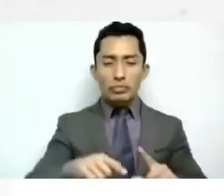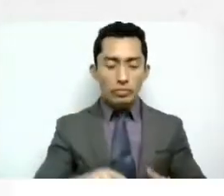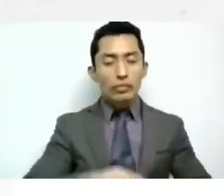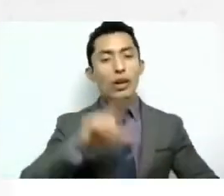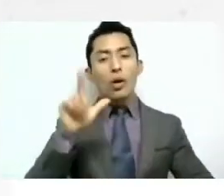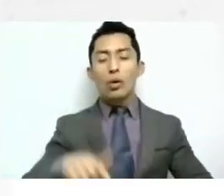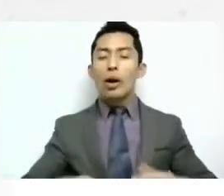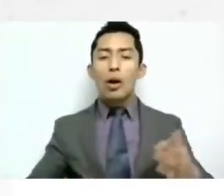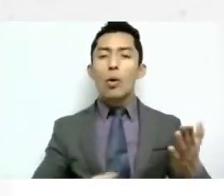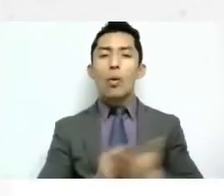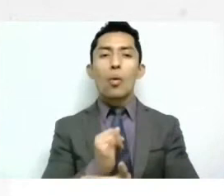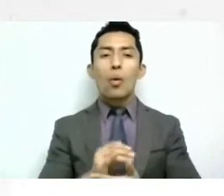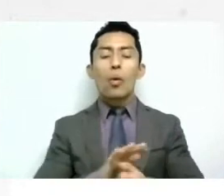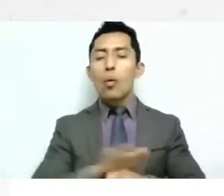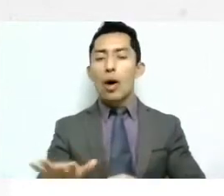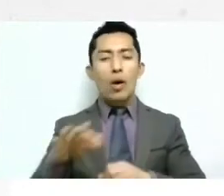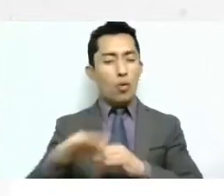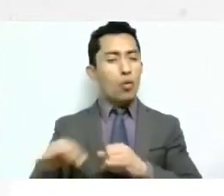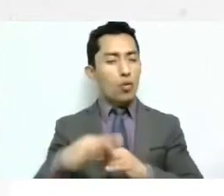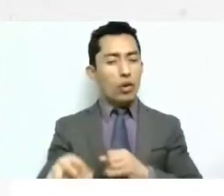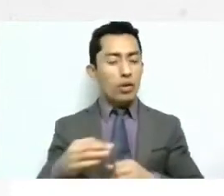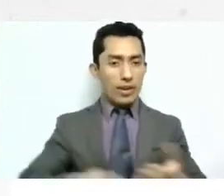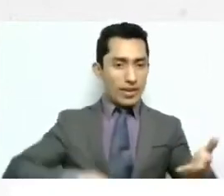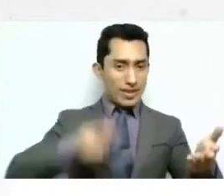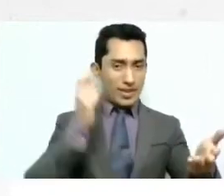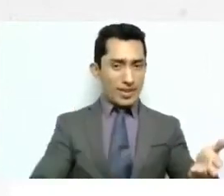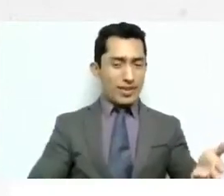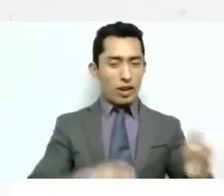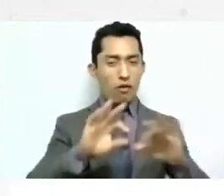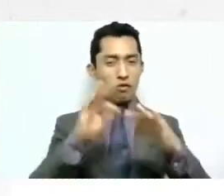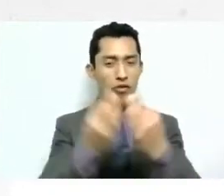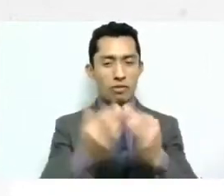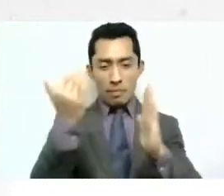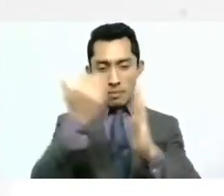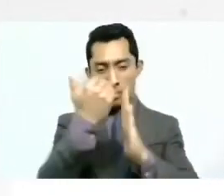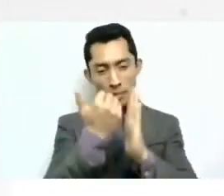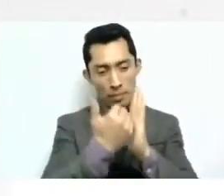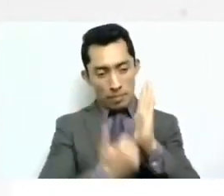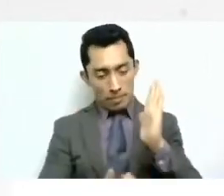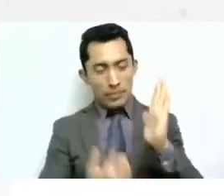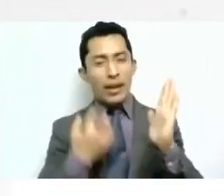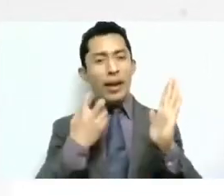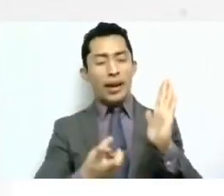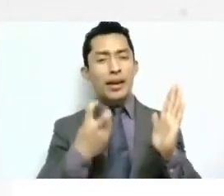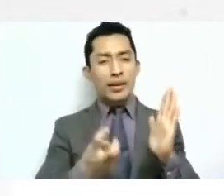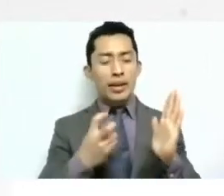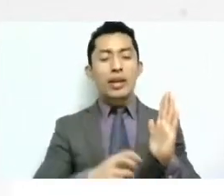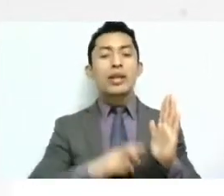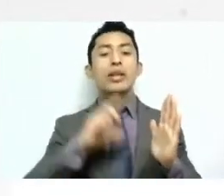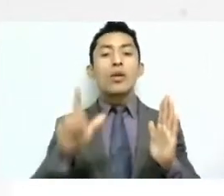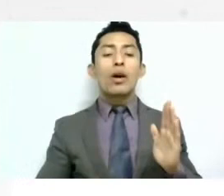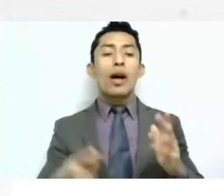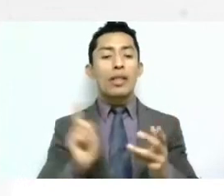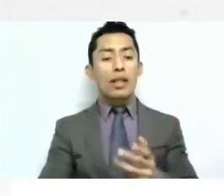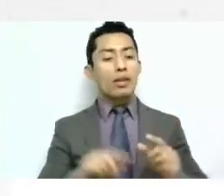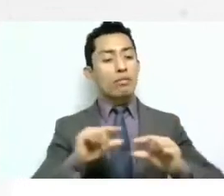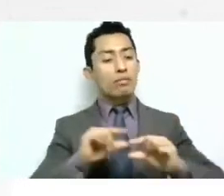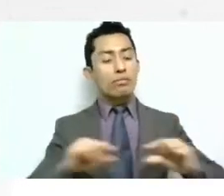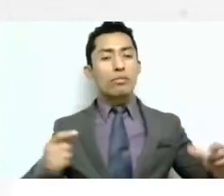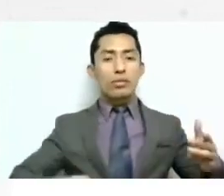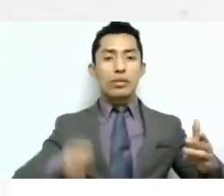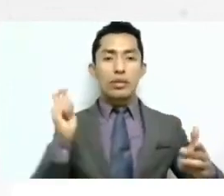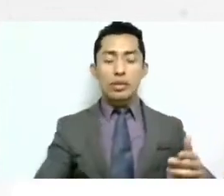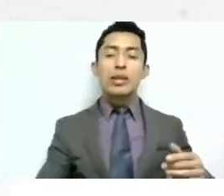resolutivos que es la parte final donde precisa esta forma y y el pie de la sentencia donde nos dice quiénes son los que